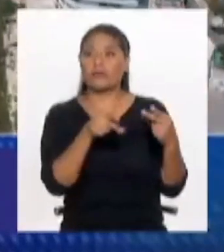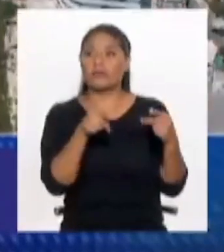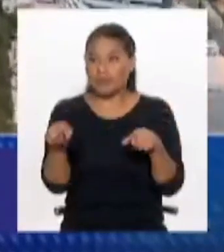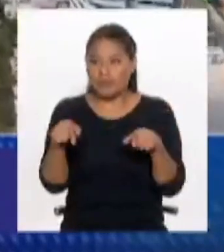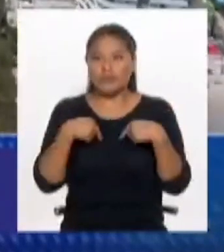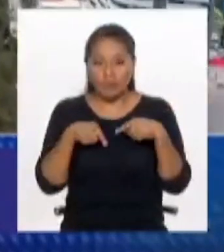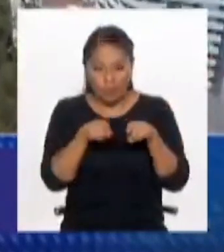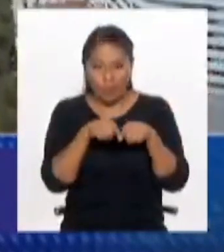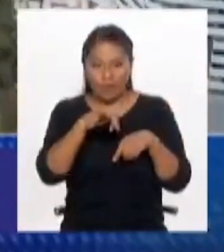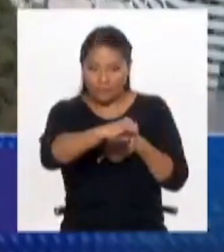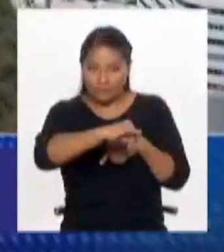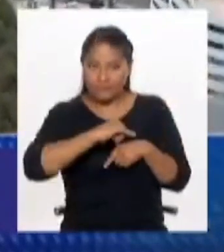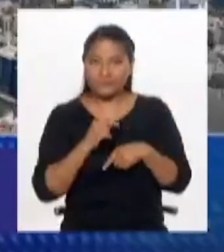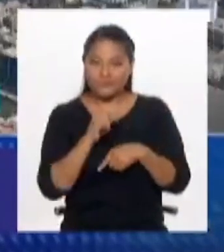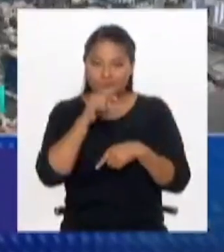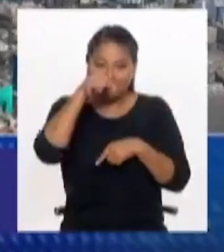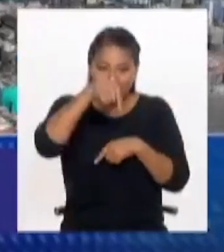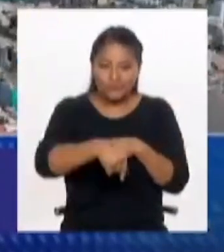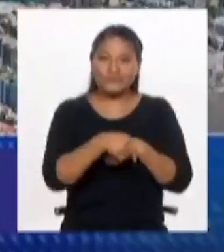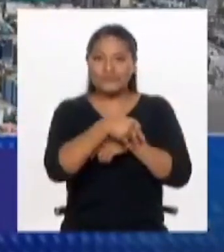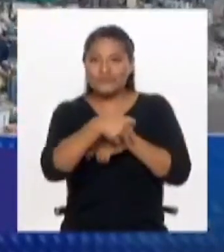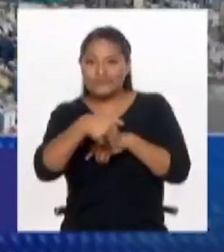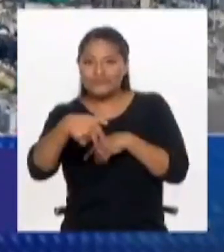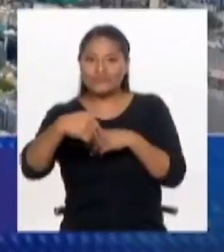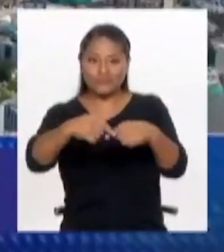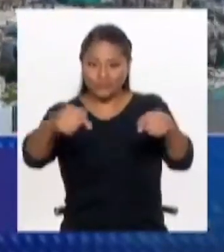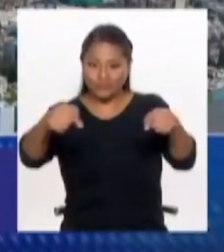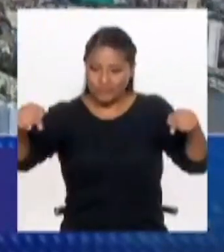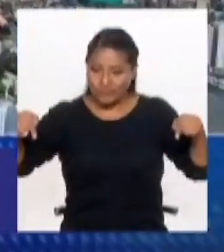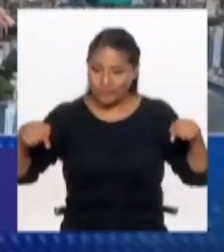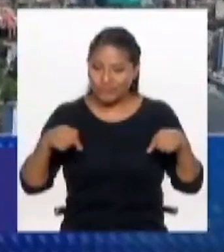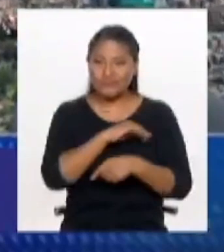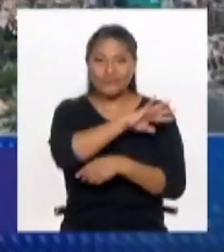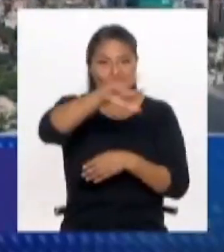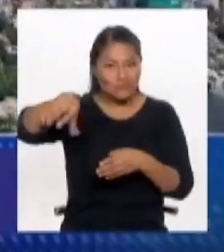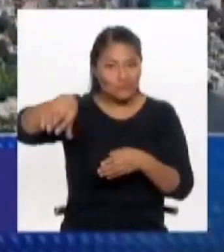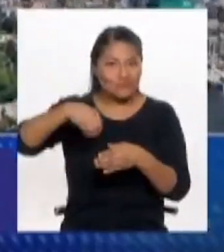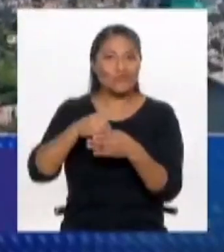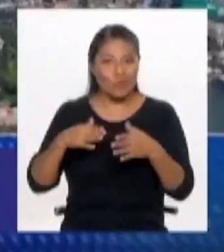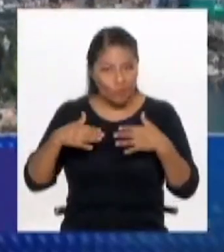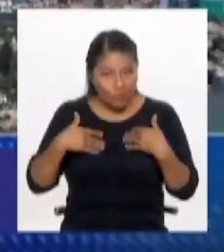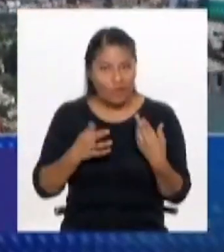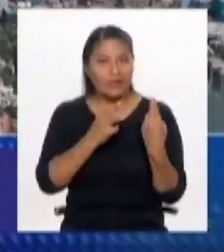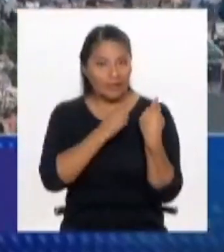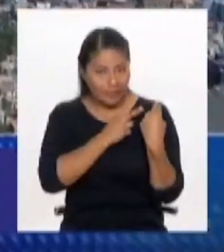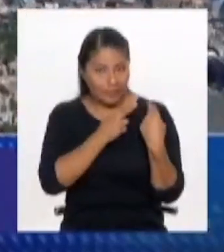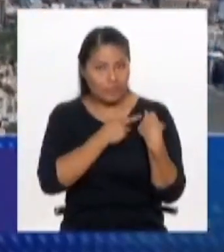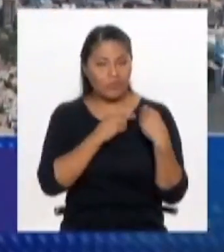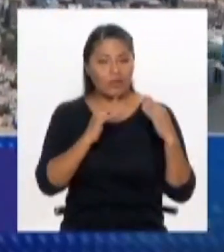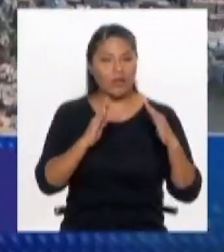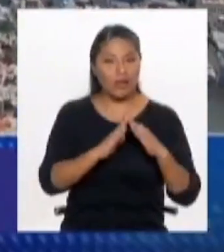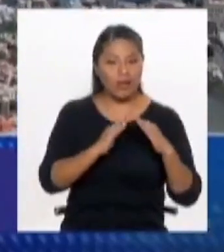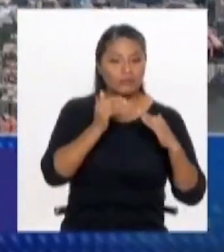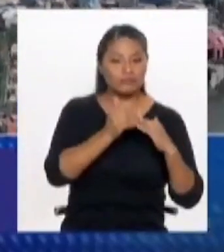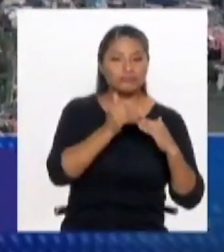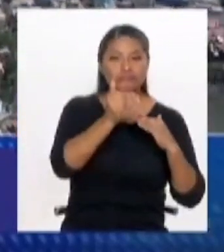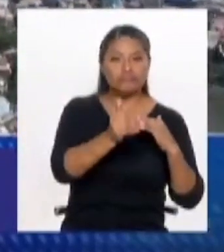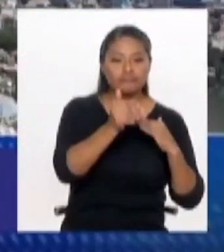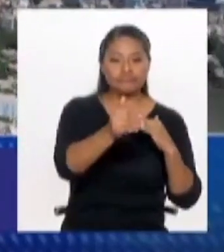tuyo. O es el espacio que complementa tu espacio privado donde realmente interactuamos, donde construimos comunidad,